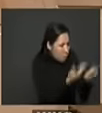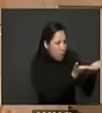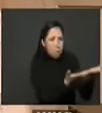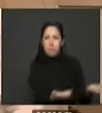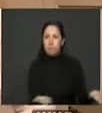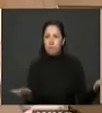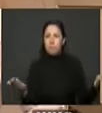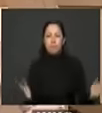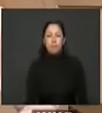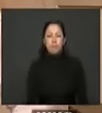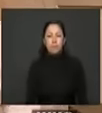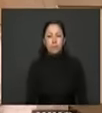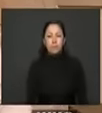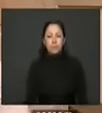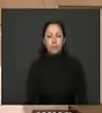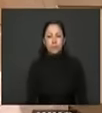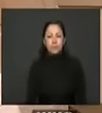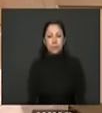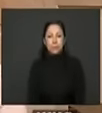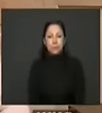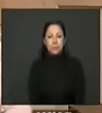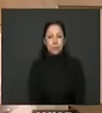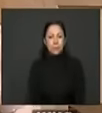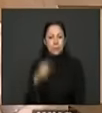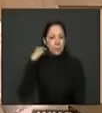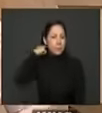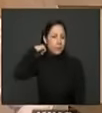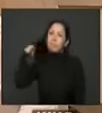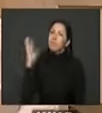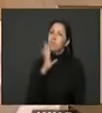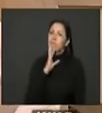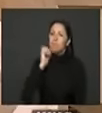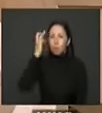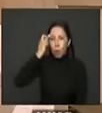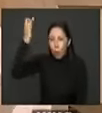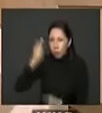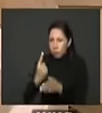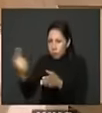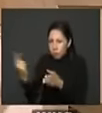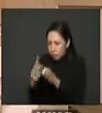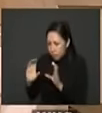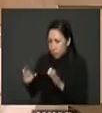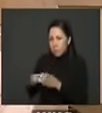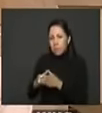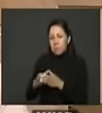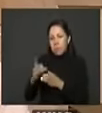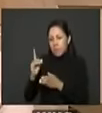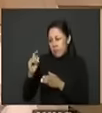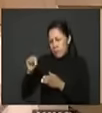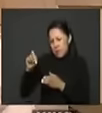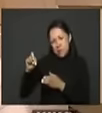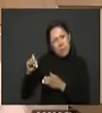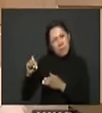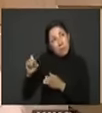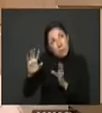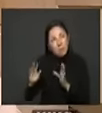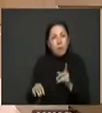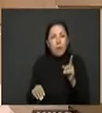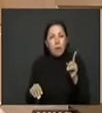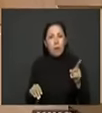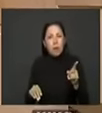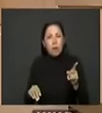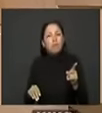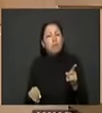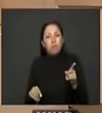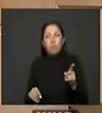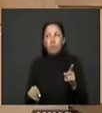y en el caso de formar los equipos de personal digamos el mini DNP digamoslo de esa manera que pueda